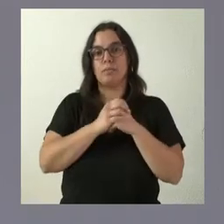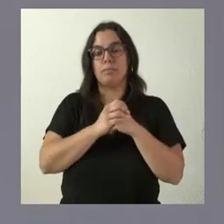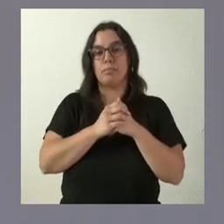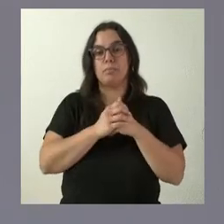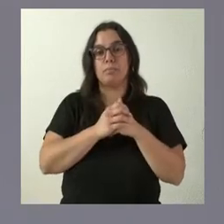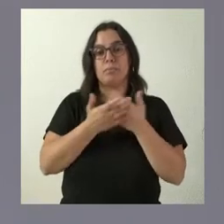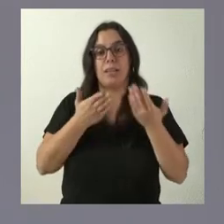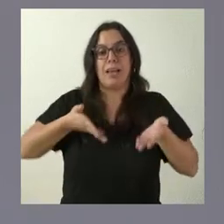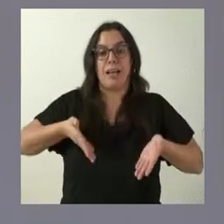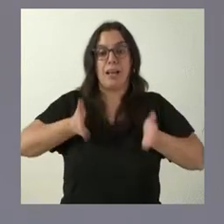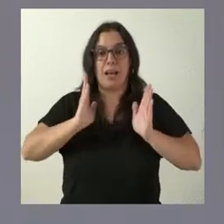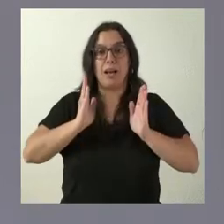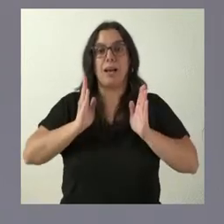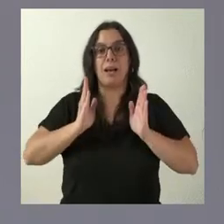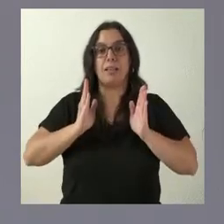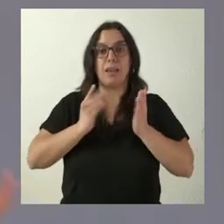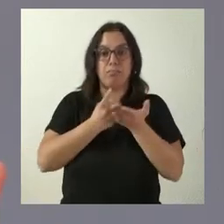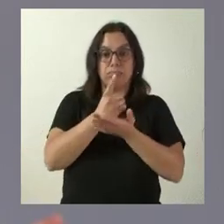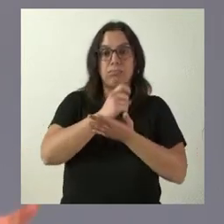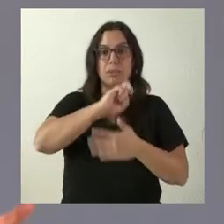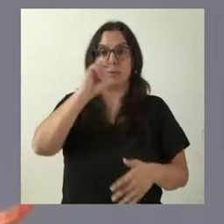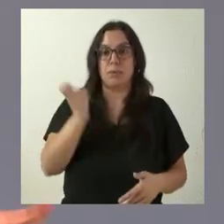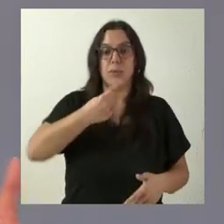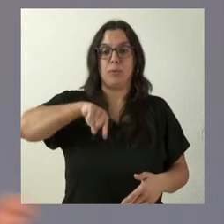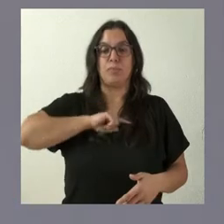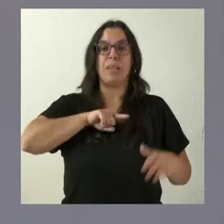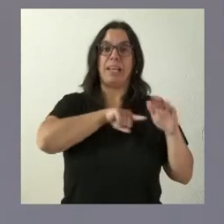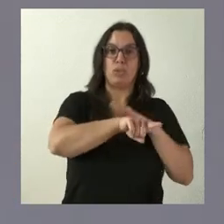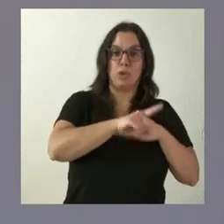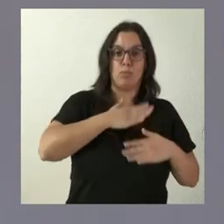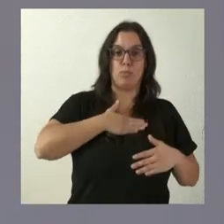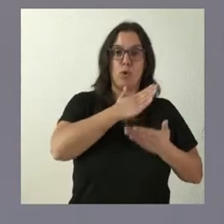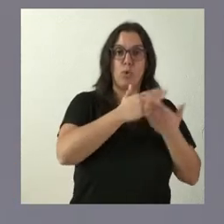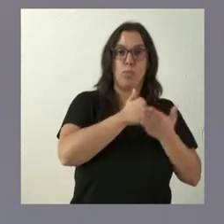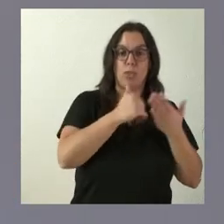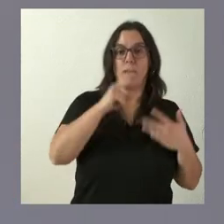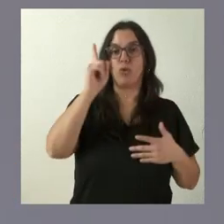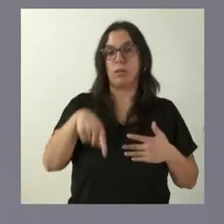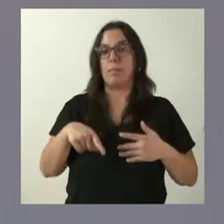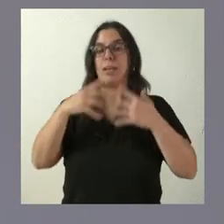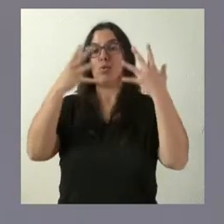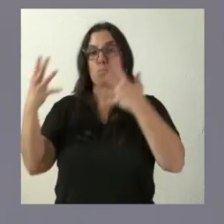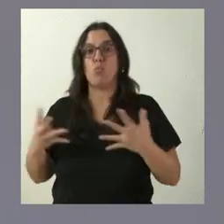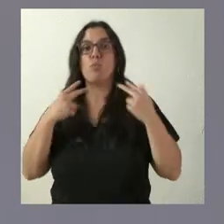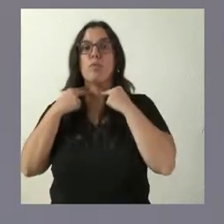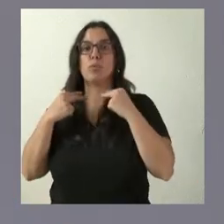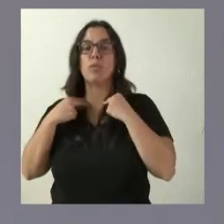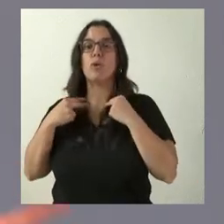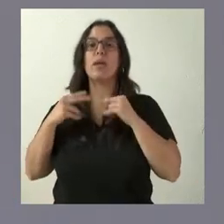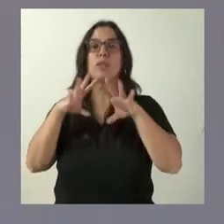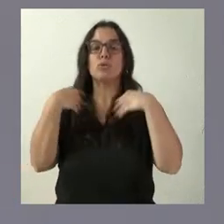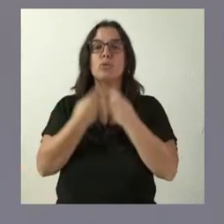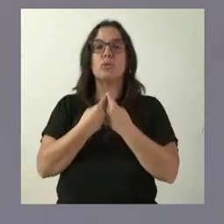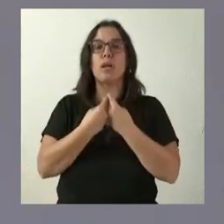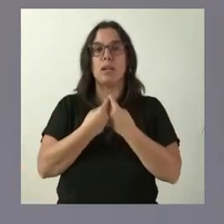kilómetros de carretera que gestionamos tanto la comunidad autónoma como el conjunto de las nueve diputaciones provinciales tienen un volumen